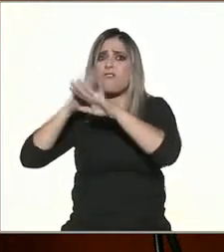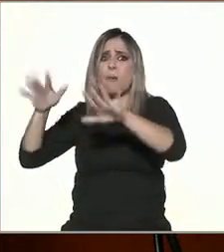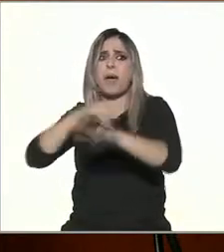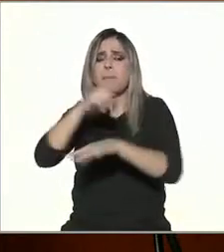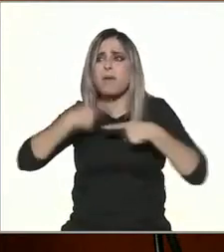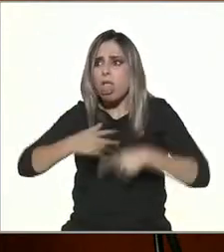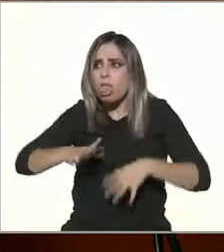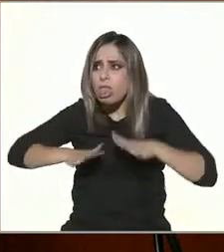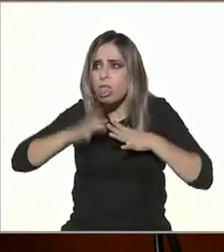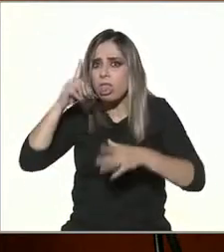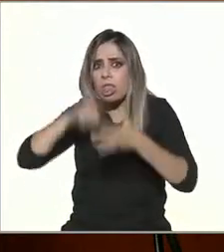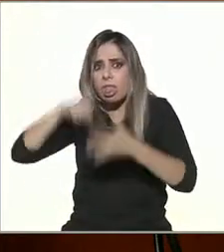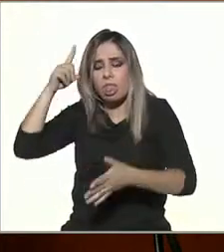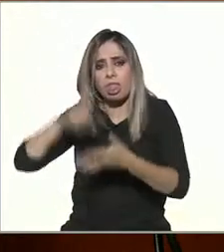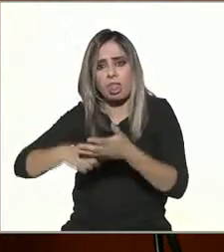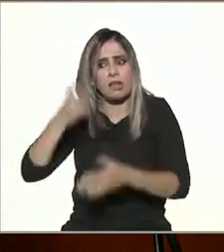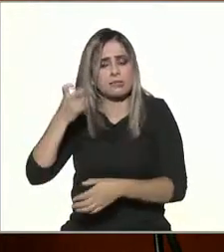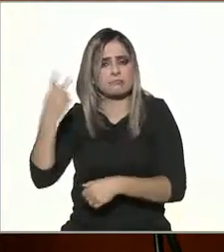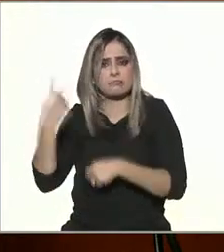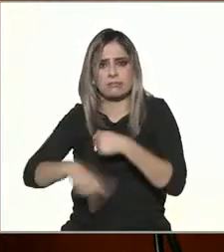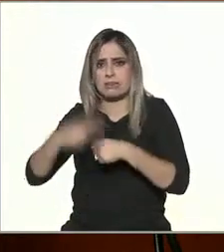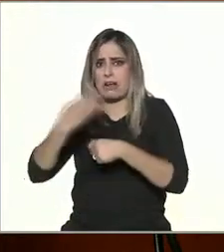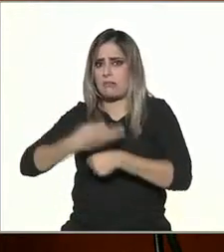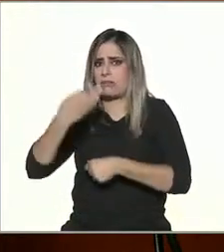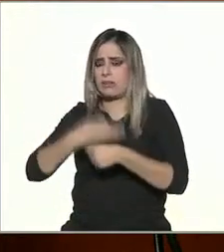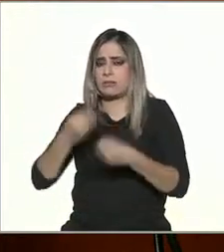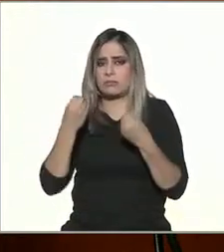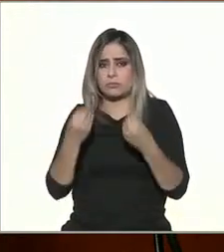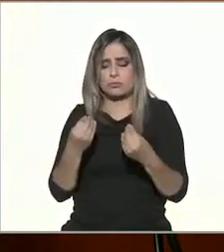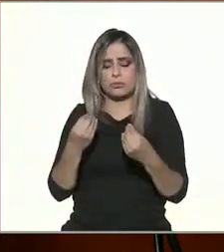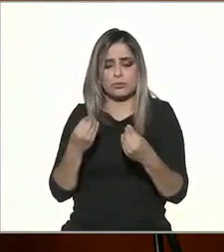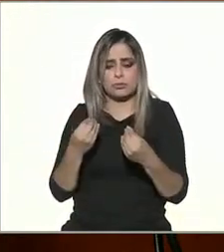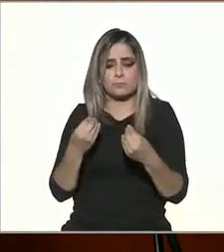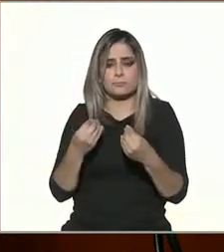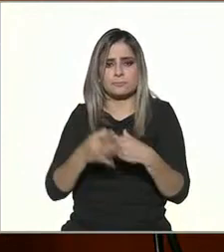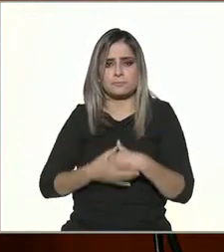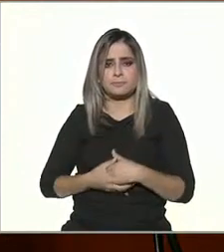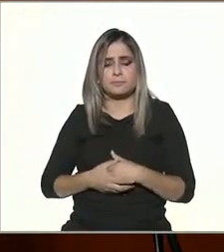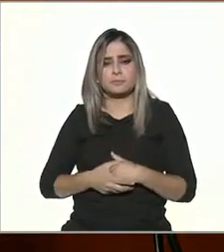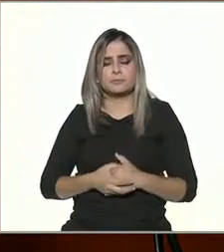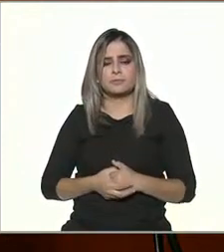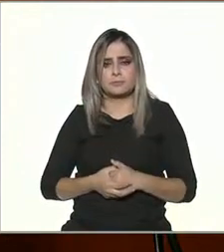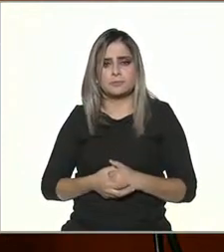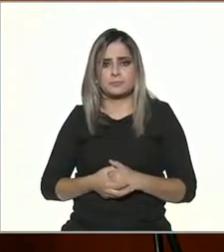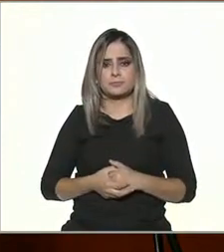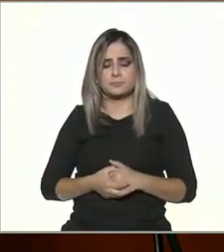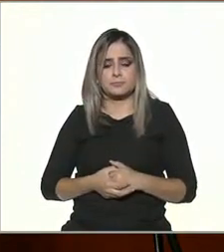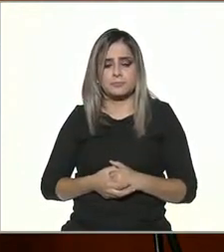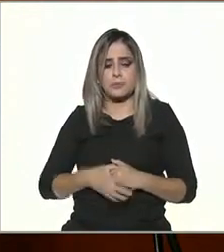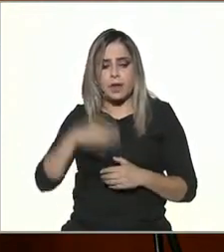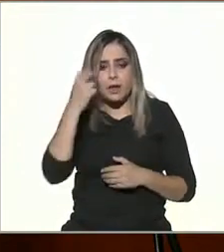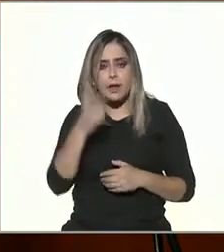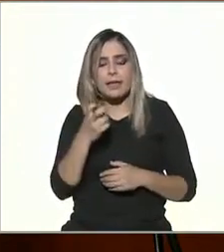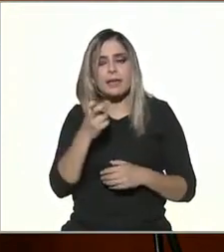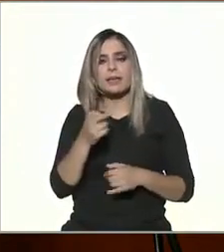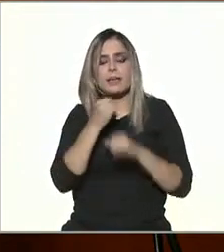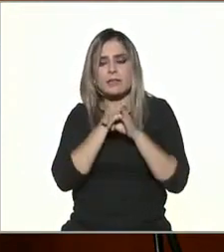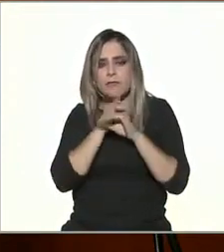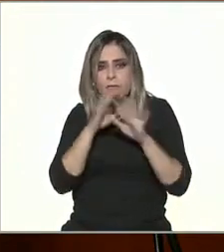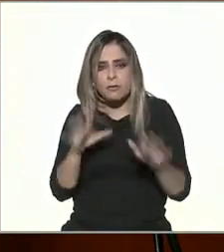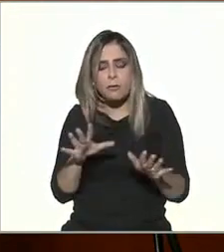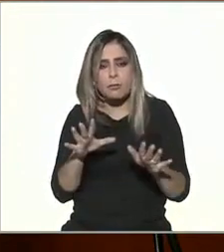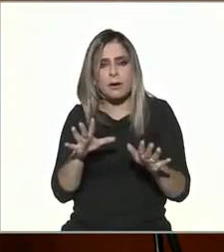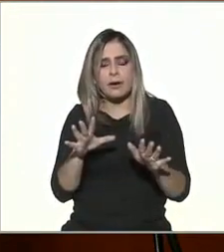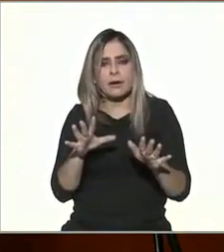problemática que la actual estamos viviendo. porque la información entonces empieza a tender de un hilo en el cual